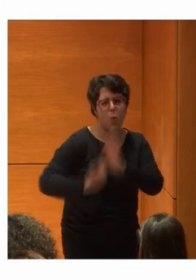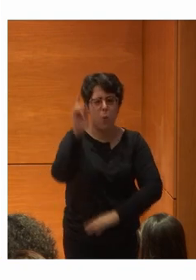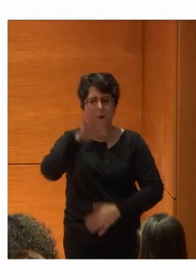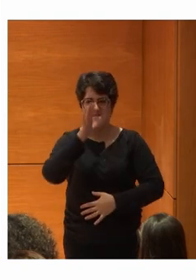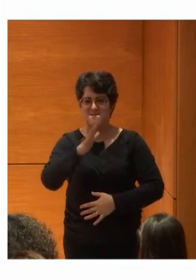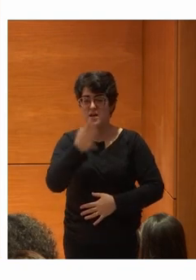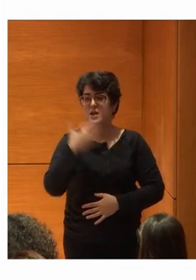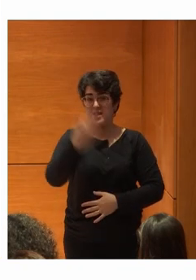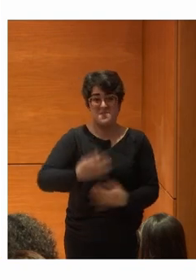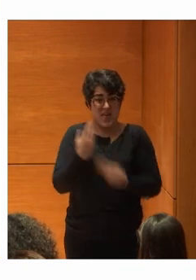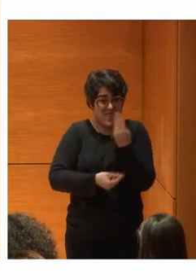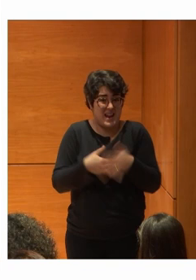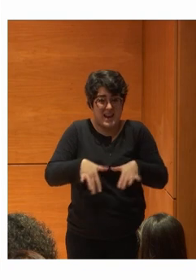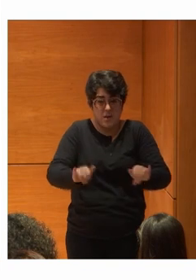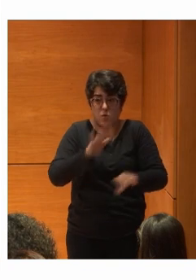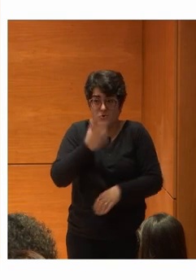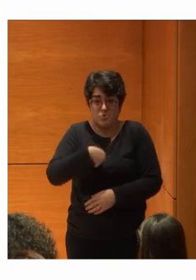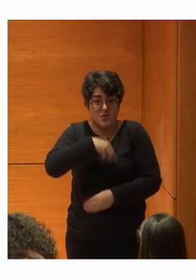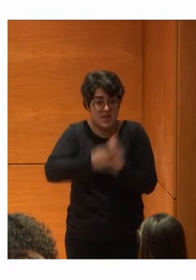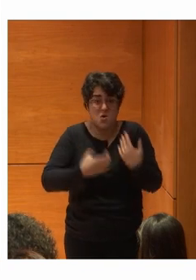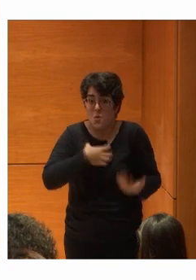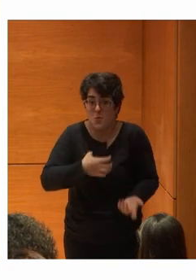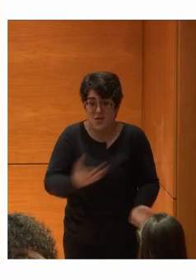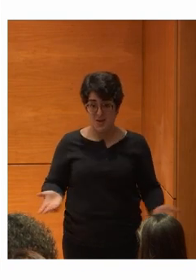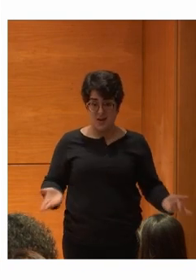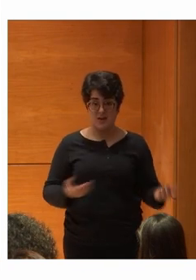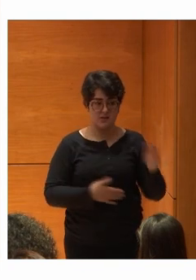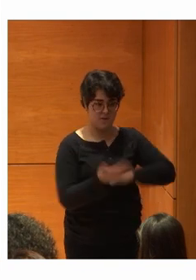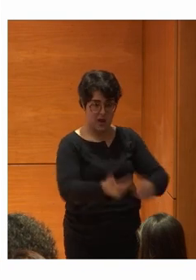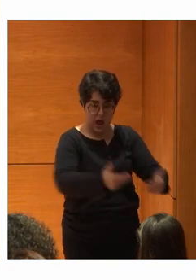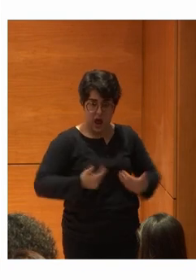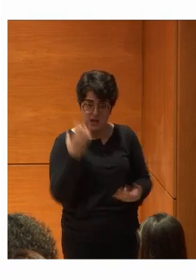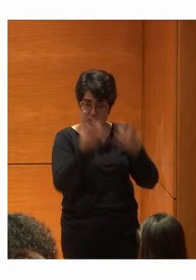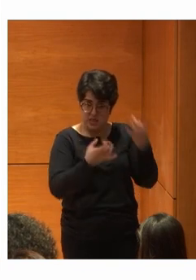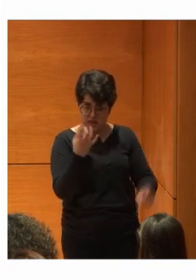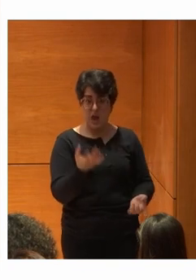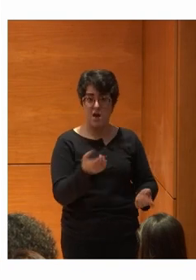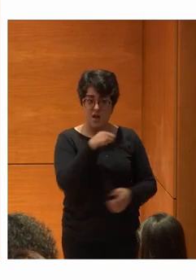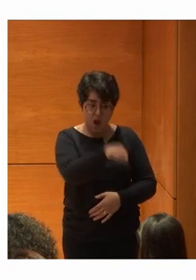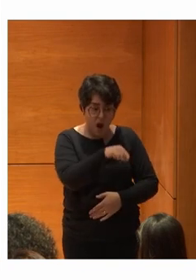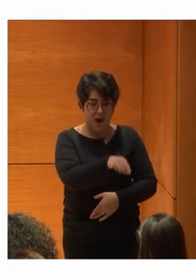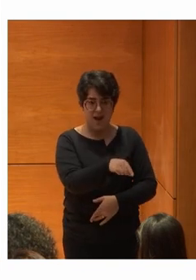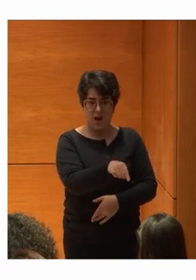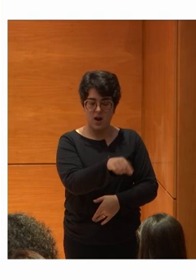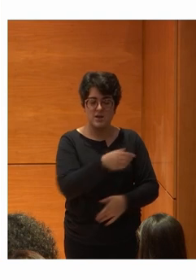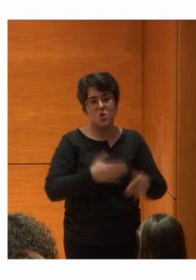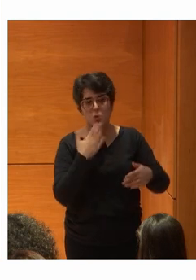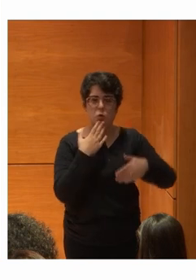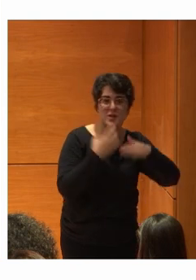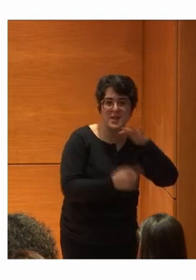Y no hubo que hacer nada Porque tampoco podíamos hacerlo O sea es que Se había hecho la tarea antes Se había hecho la tarea antes Y ahí estaba el sembrar